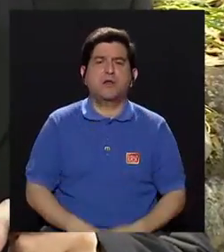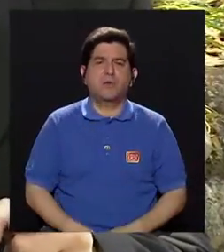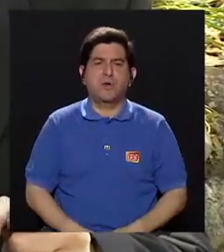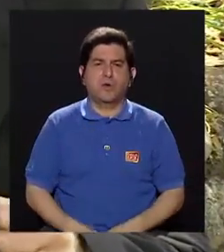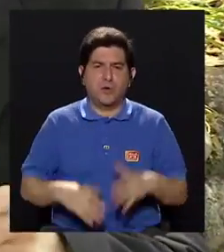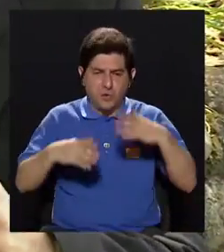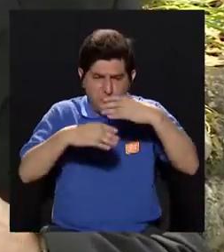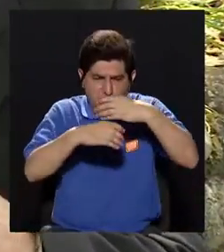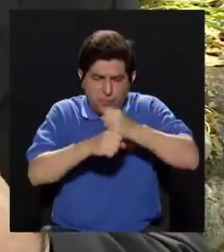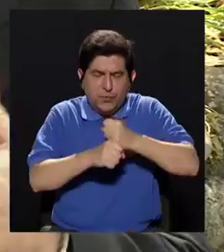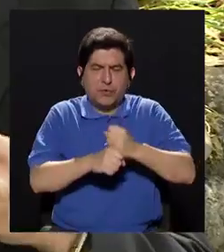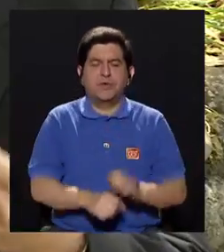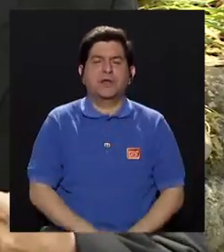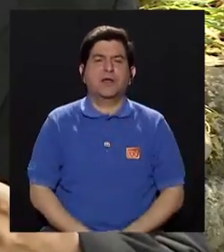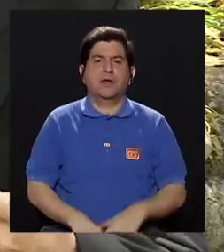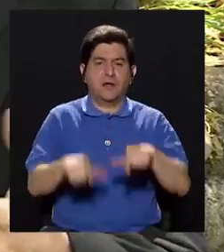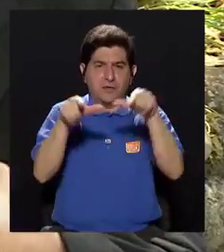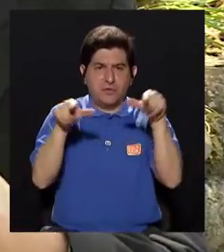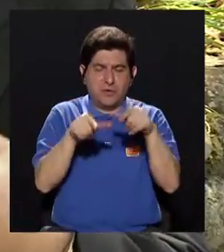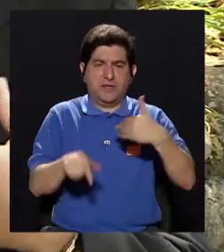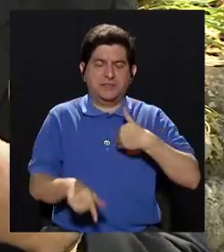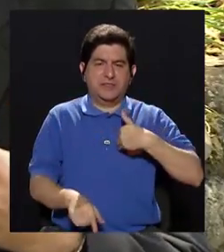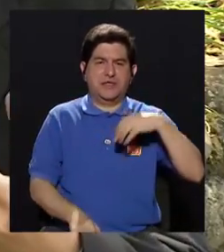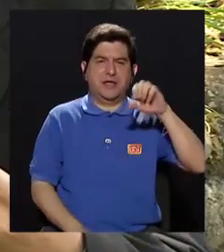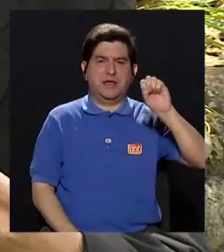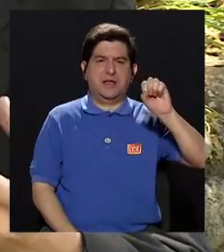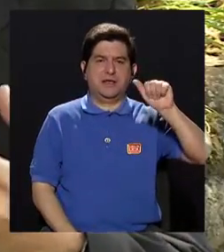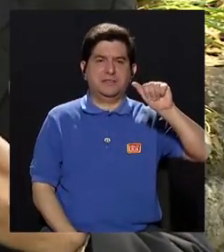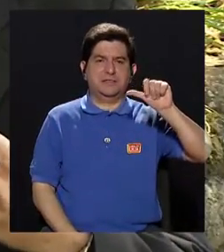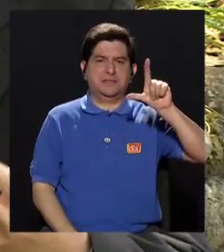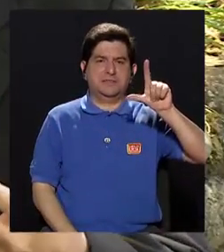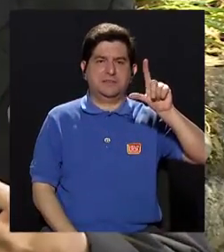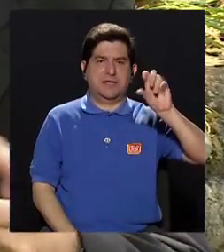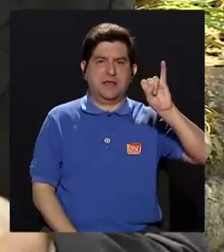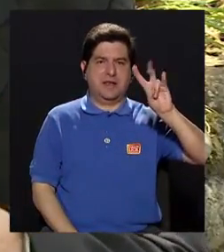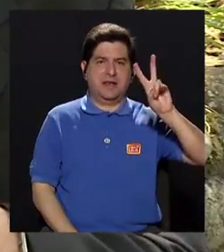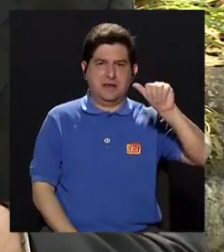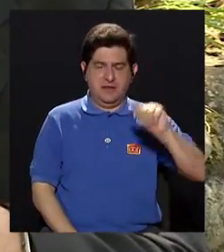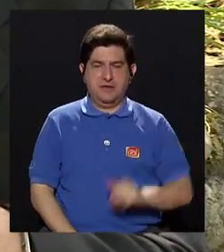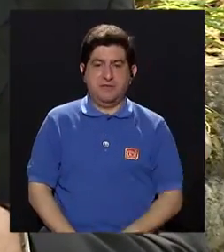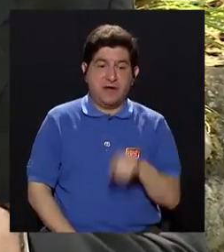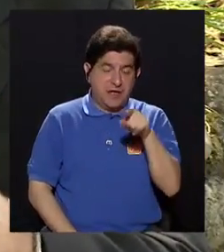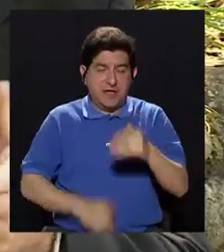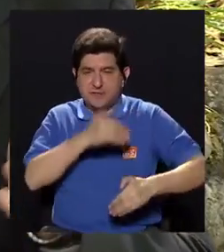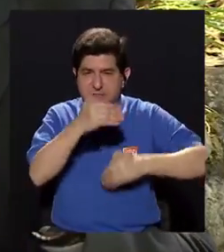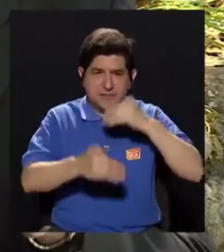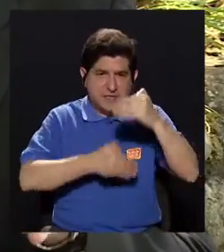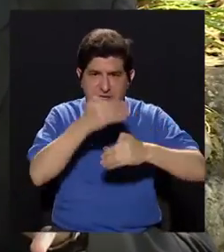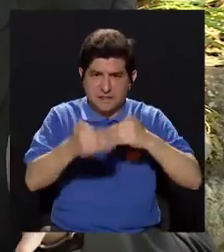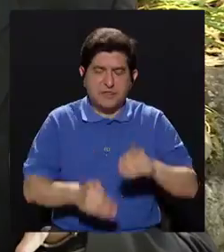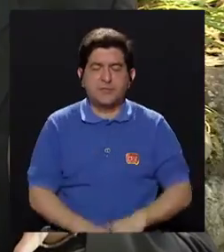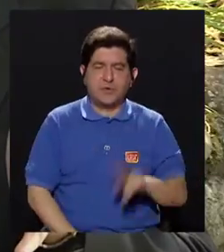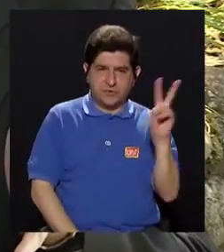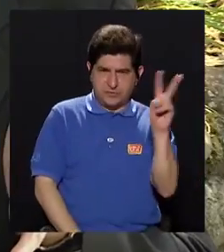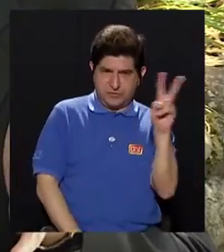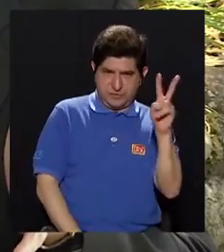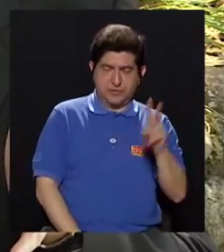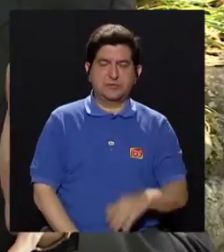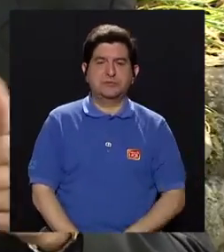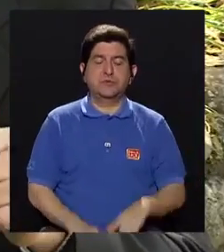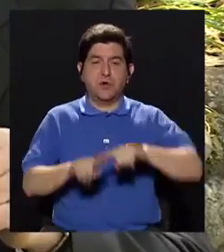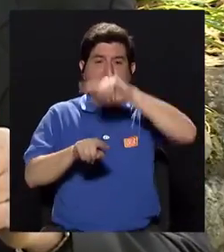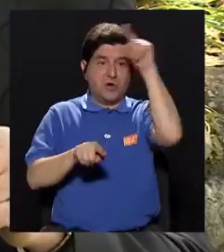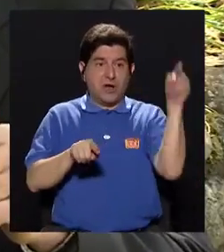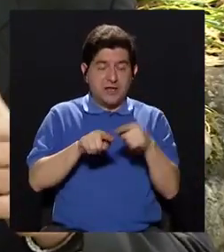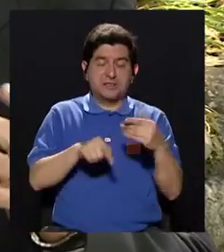en glándulas salivales. Esto se conoce como el ciclo extrínseco viral. Entonces, este ciclo tiene